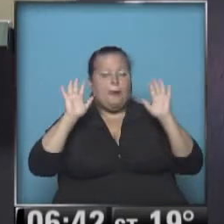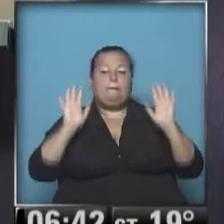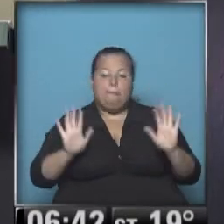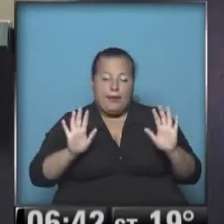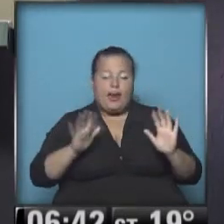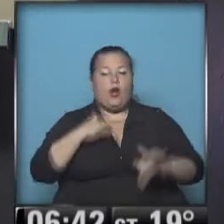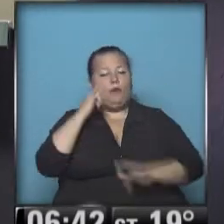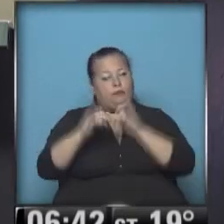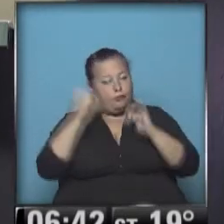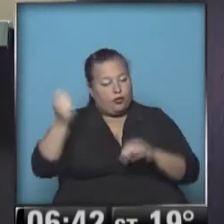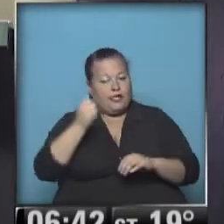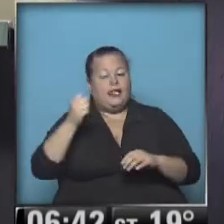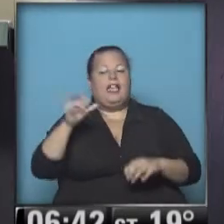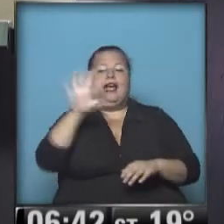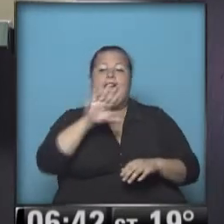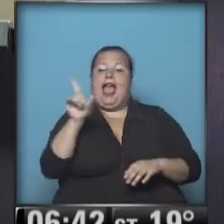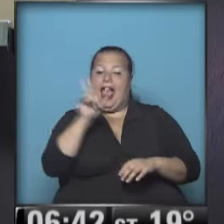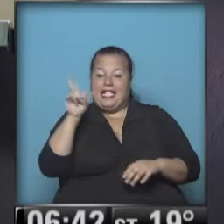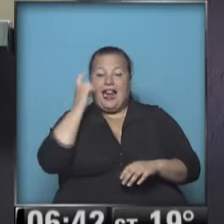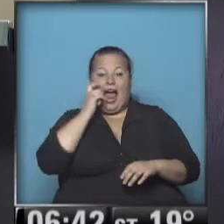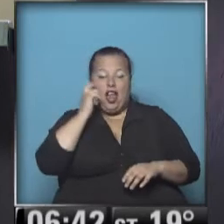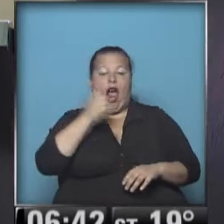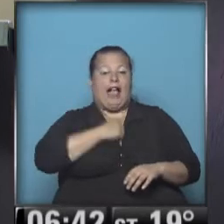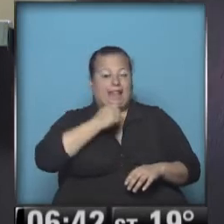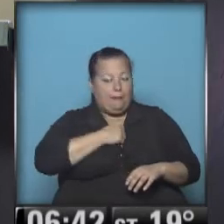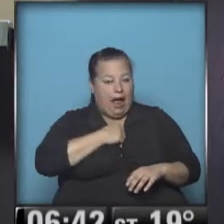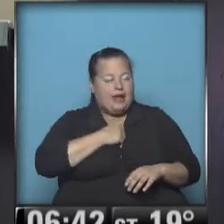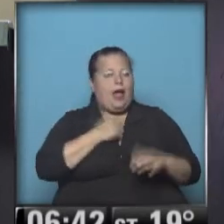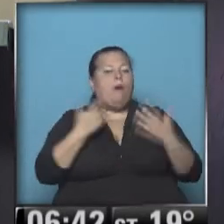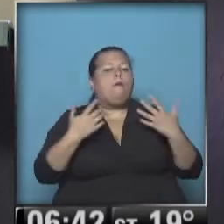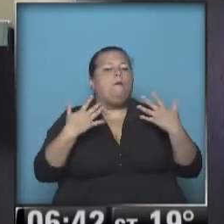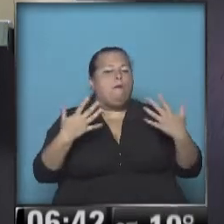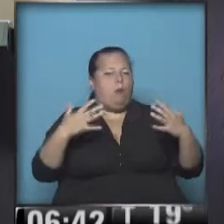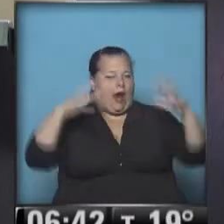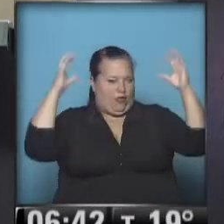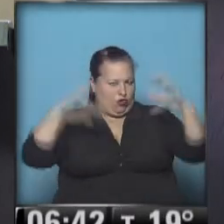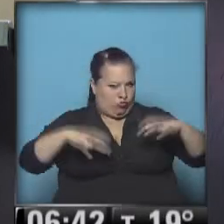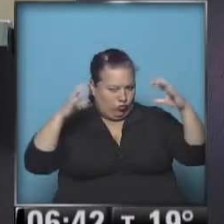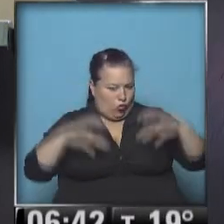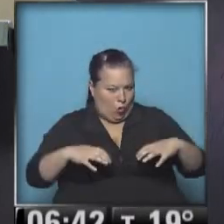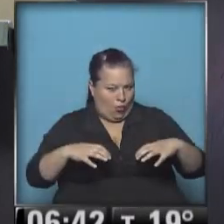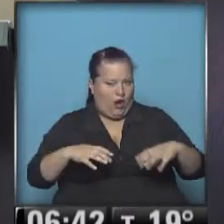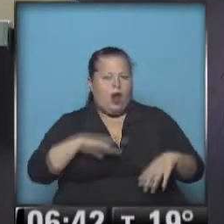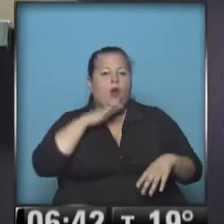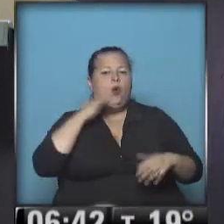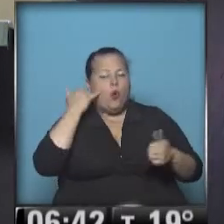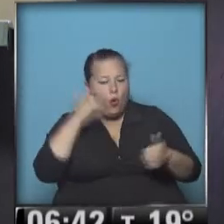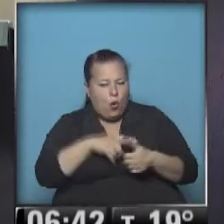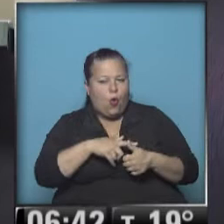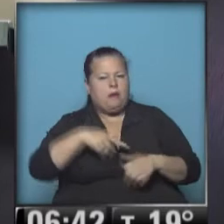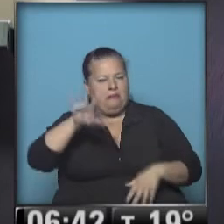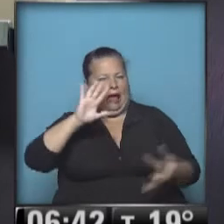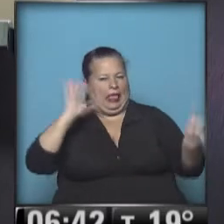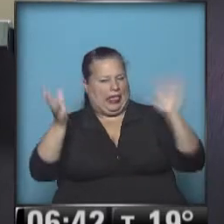quiero destacar que en el sector este de La Rioja y Catamarca hay probabilidad de alguna precipitación. Jujuy, mucho más